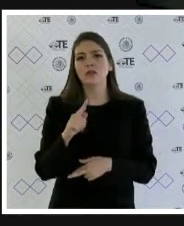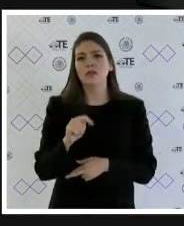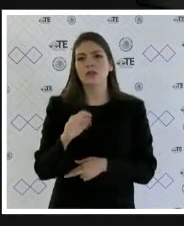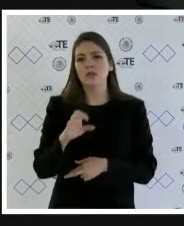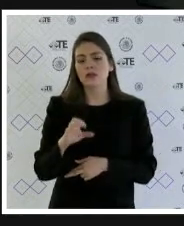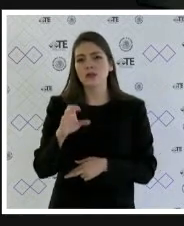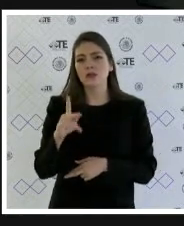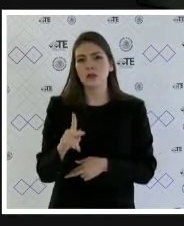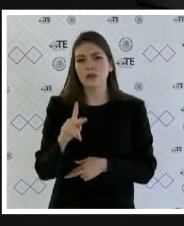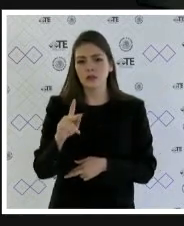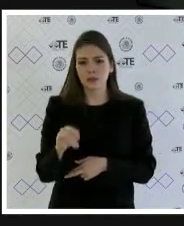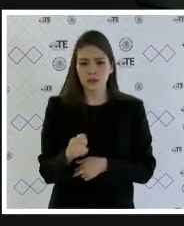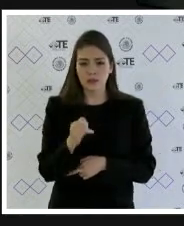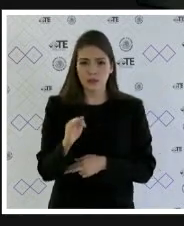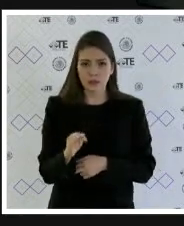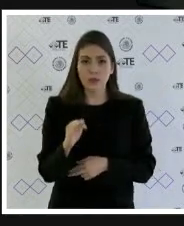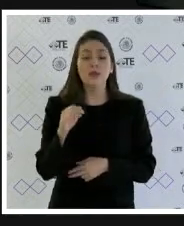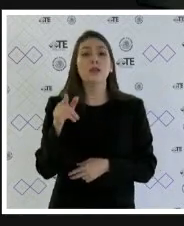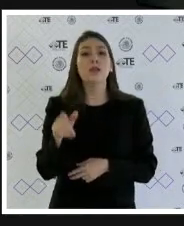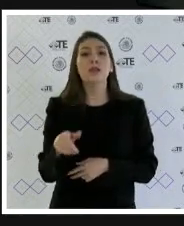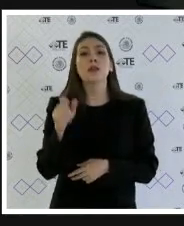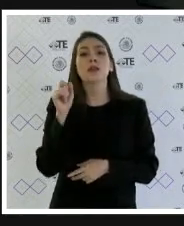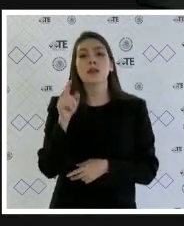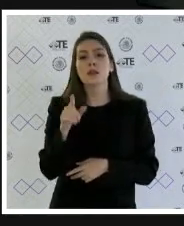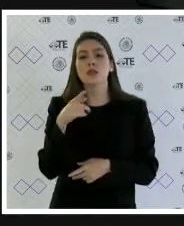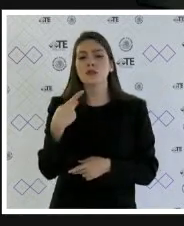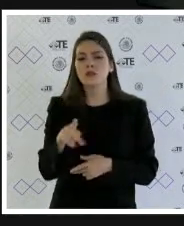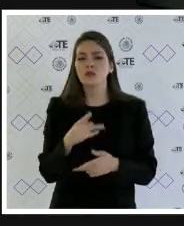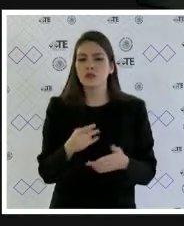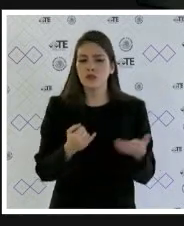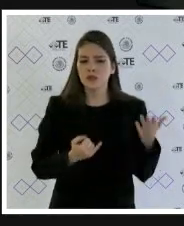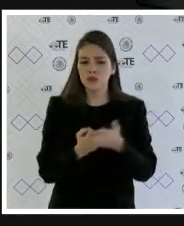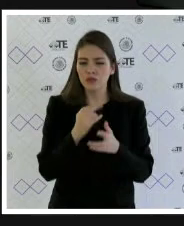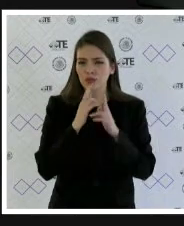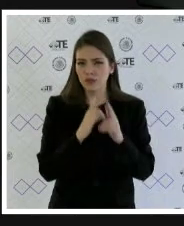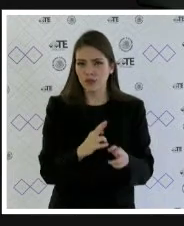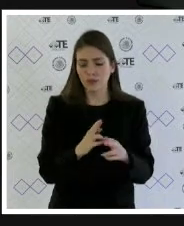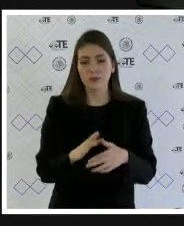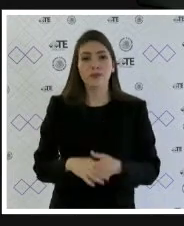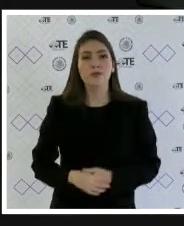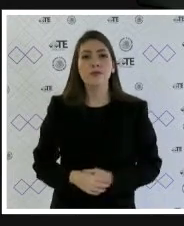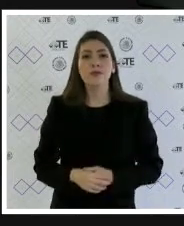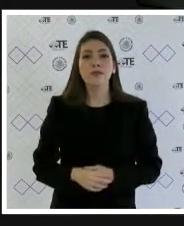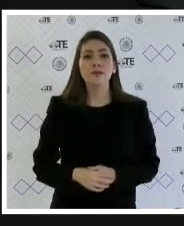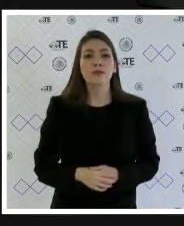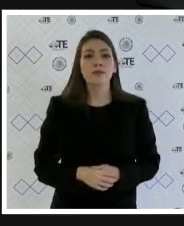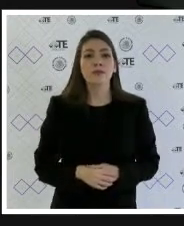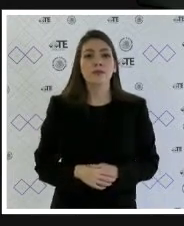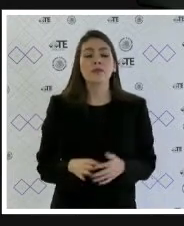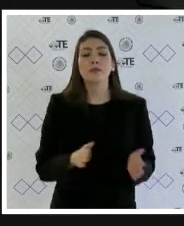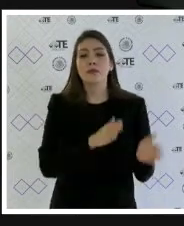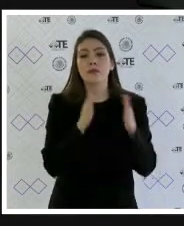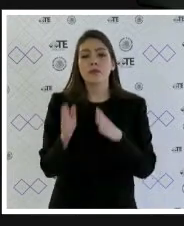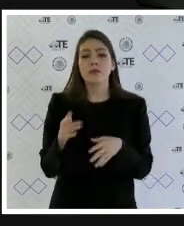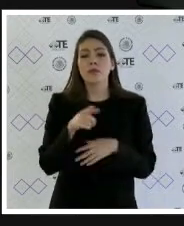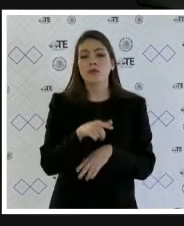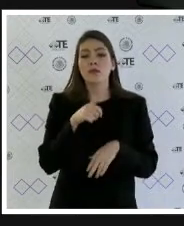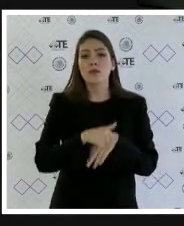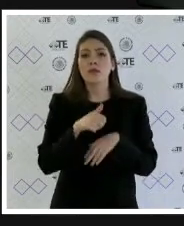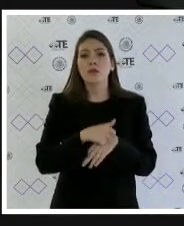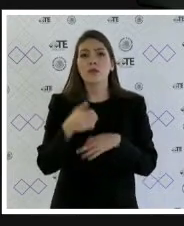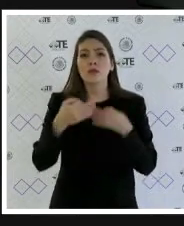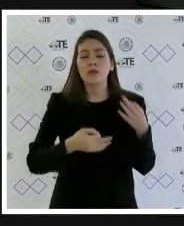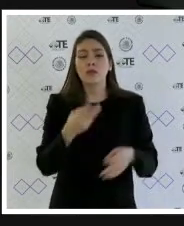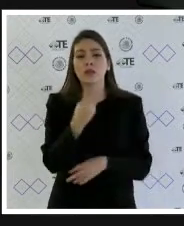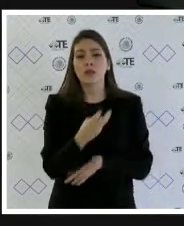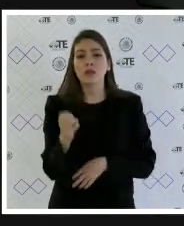poder judicial de la federación la emisión de esta sentencia en cumplimiento a lo que ordenó en el diverso juicio electoral trescientos setenta